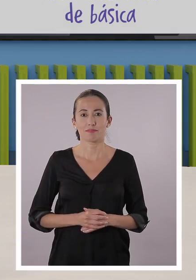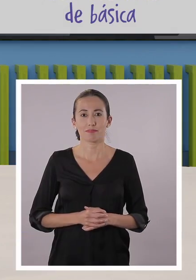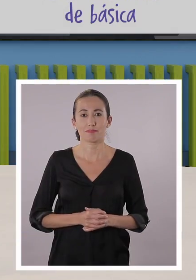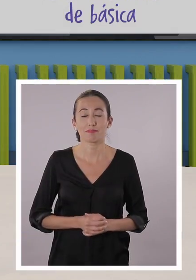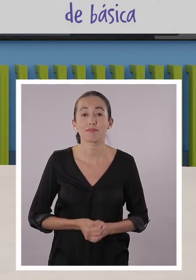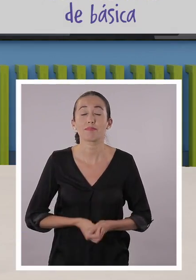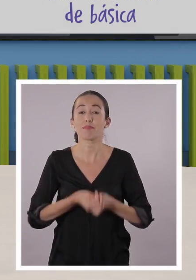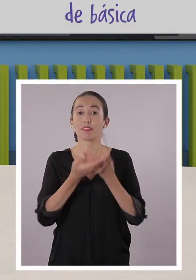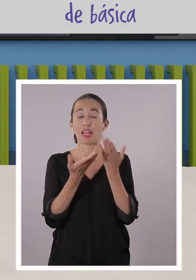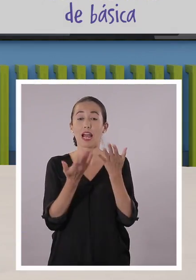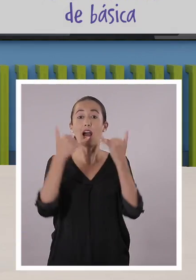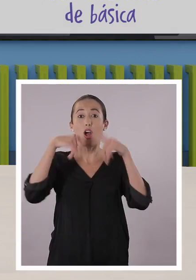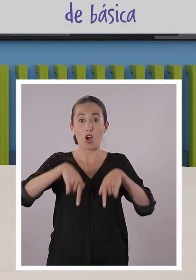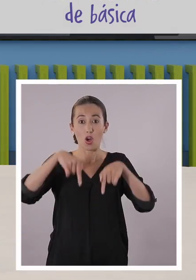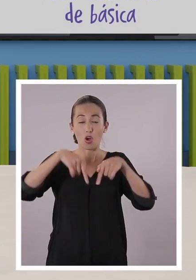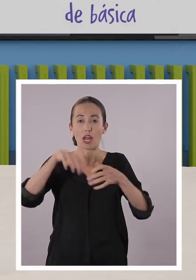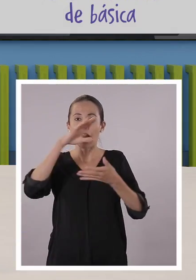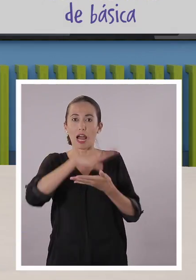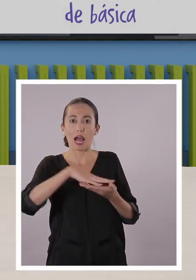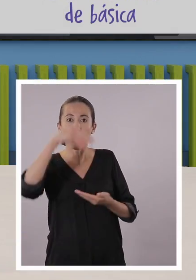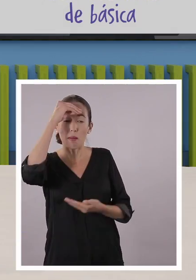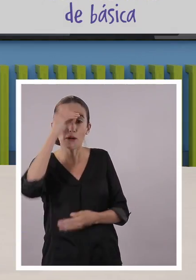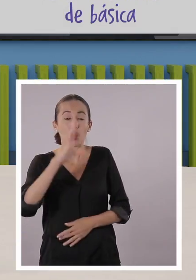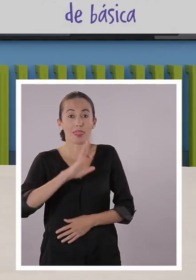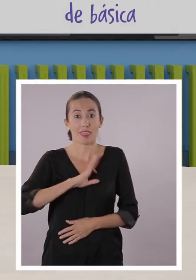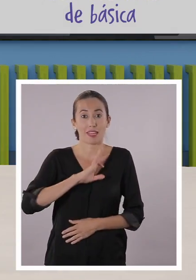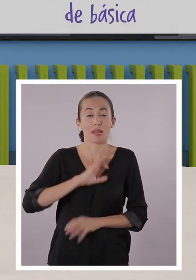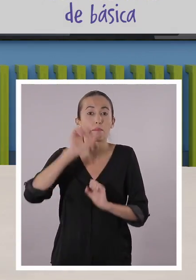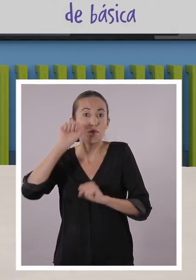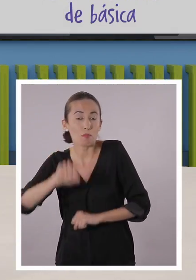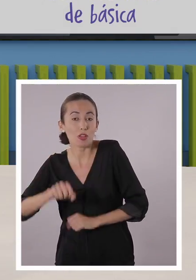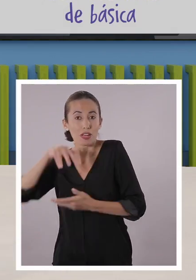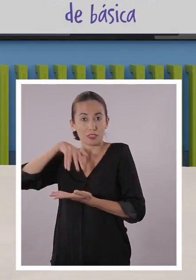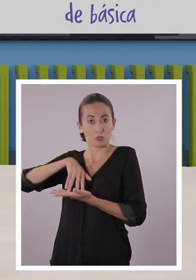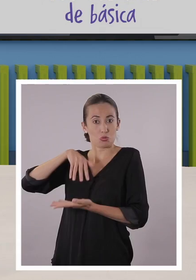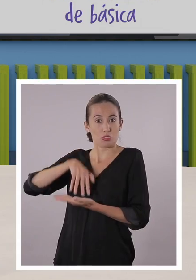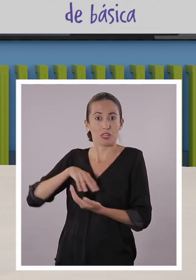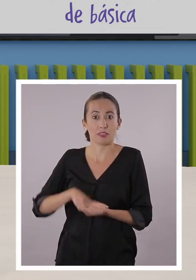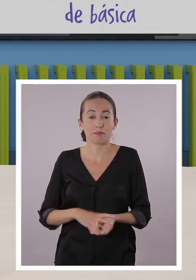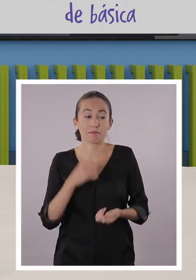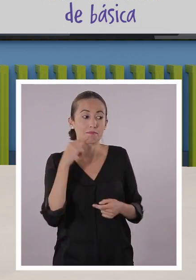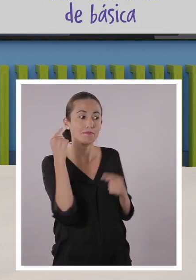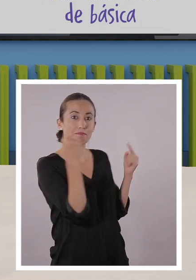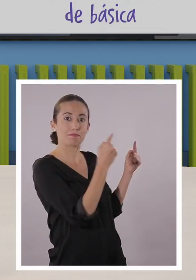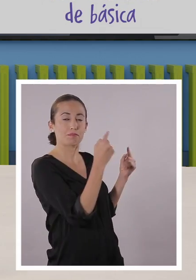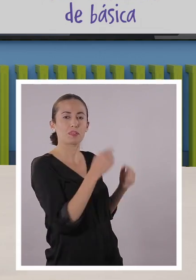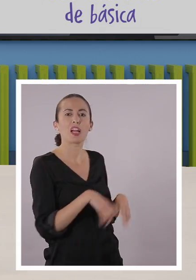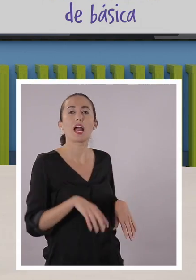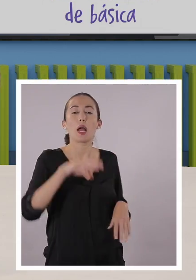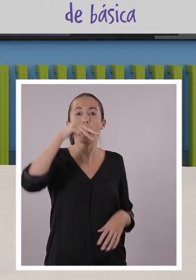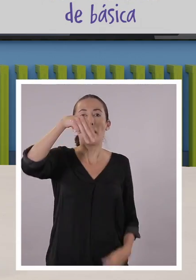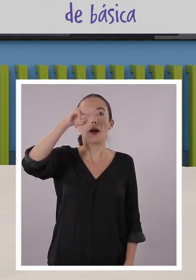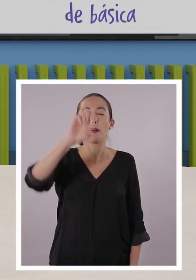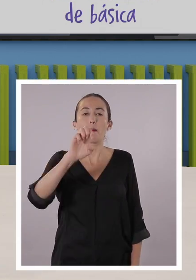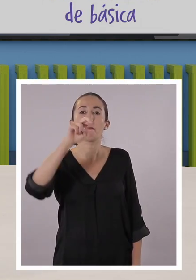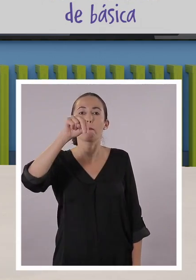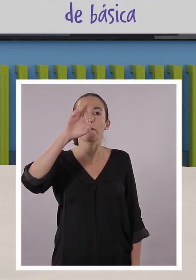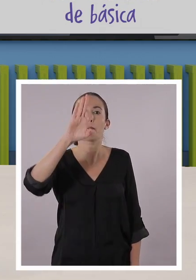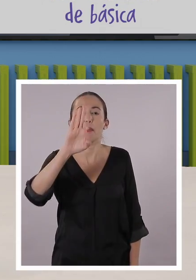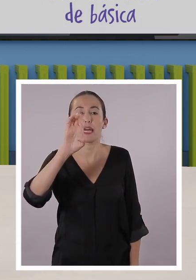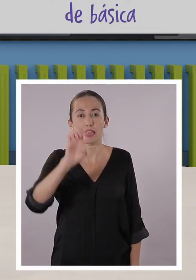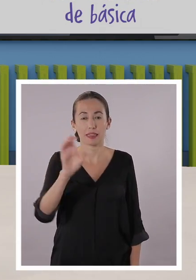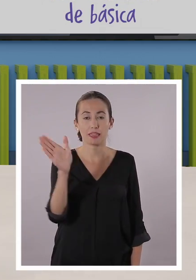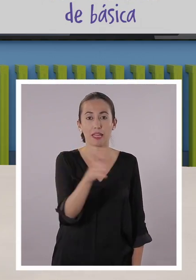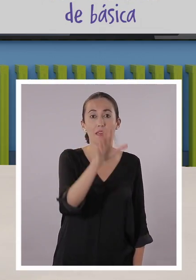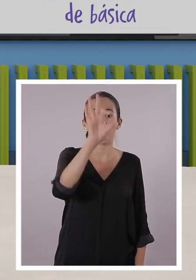Chicos y chicas, es momento de aprender otra técnica de estudio. Tenemos el mentefacto. ¿Qué tal, Santi, si recordamos